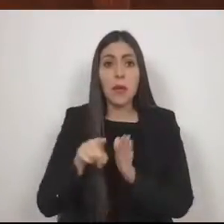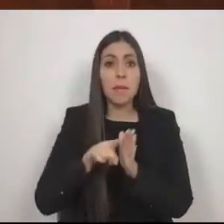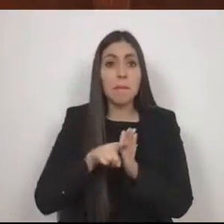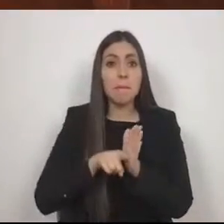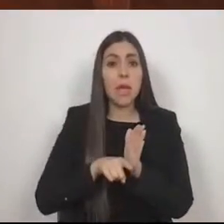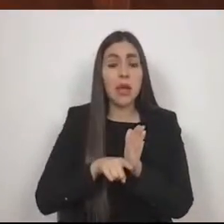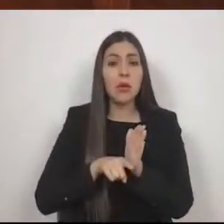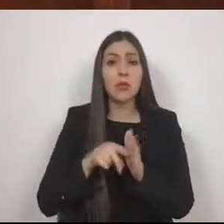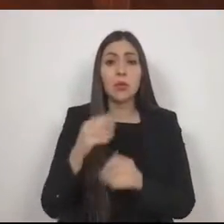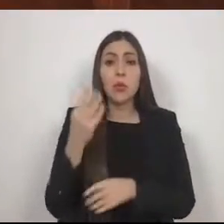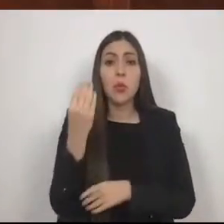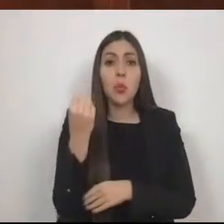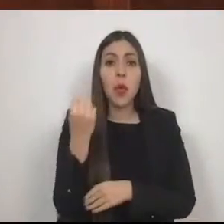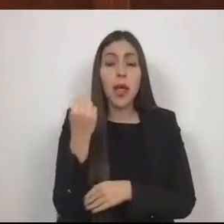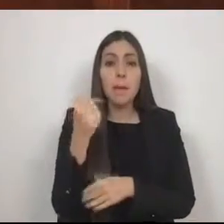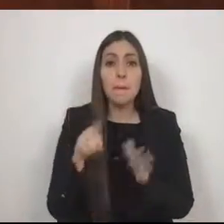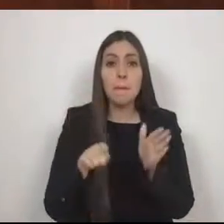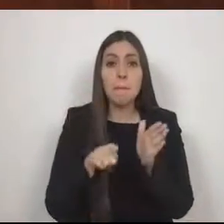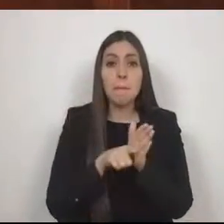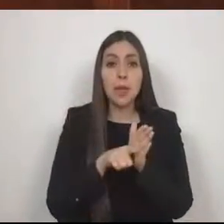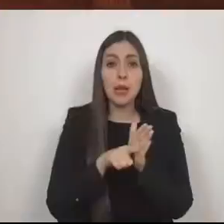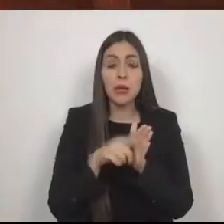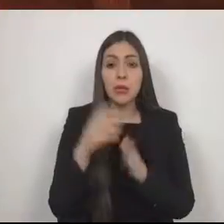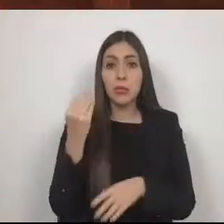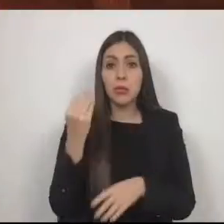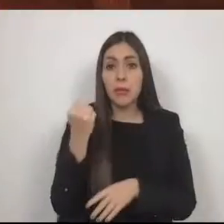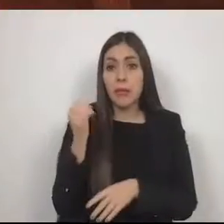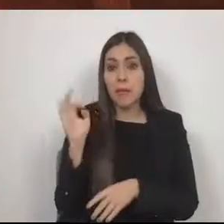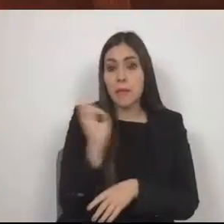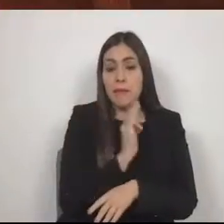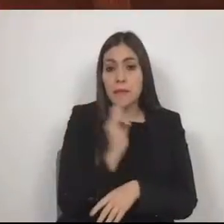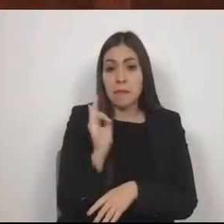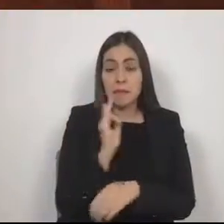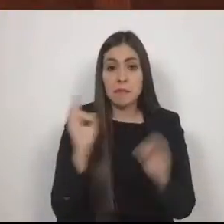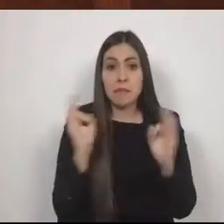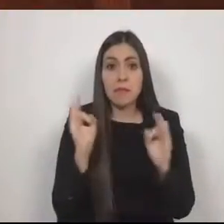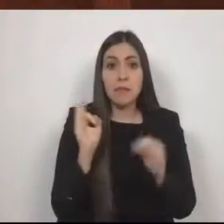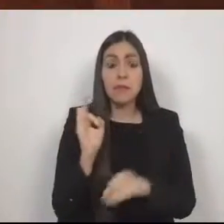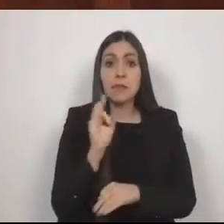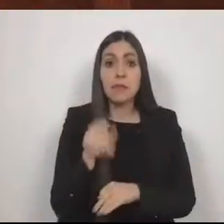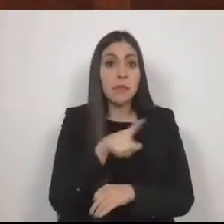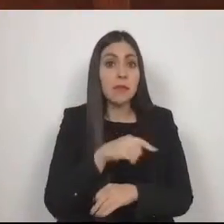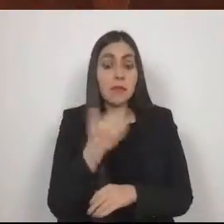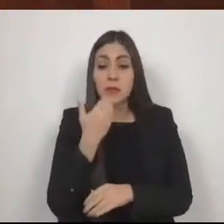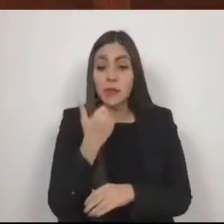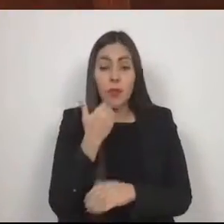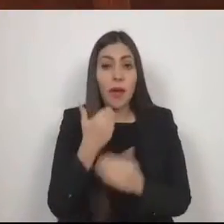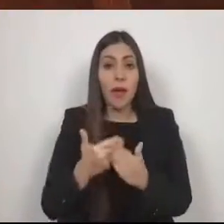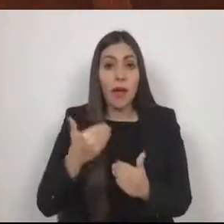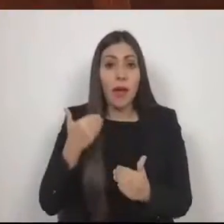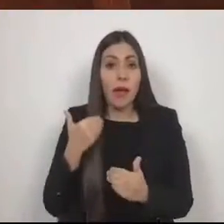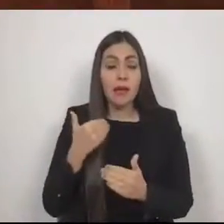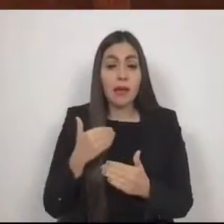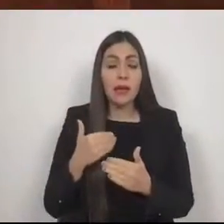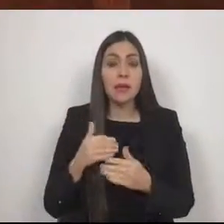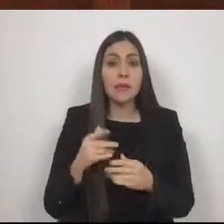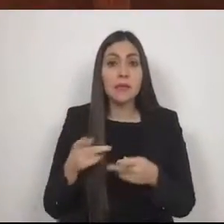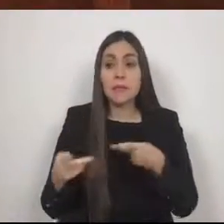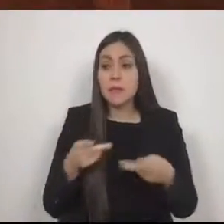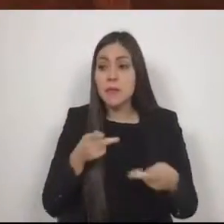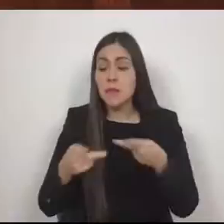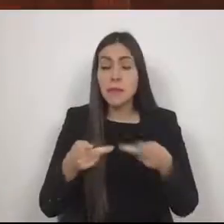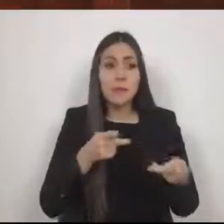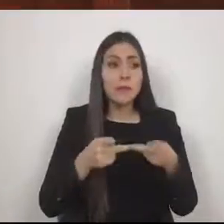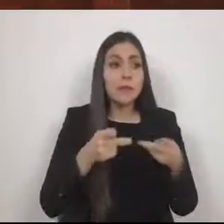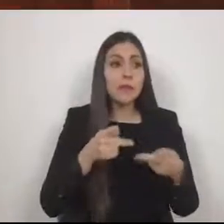grados, lo cual al no estar preparados y prevenidos, podrían causar estragos entre